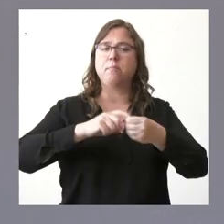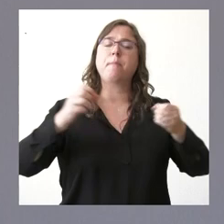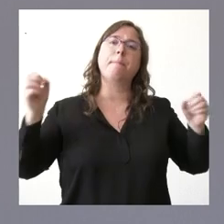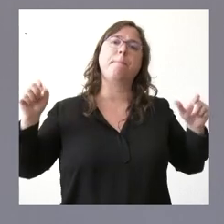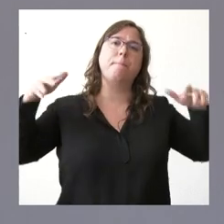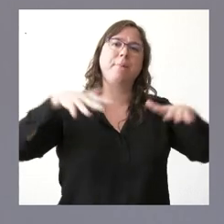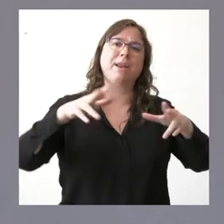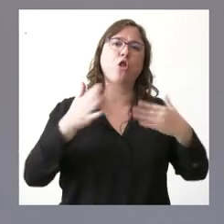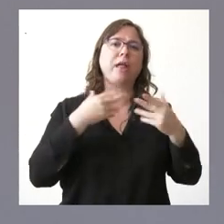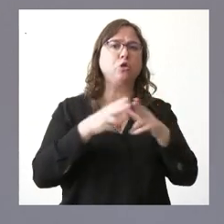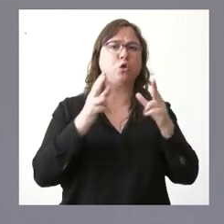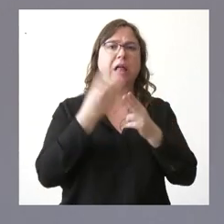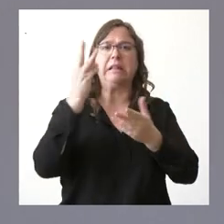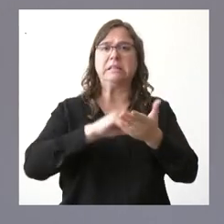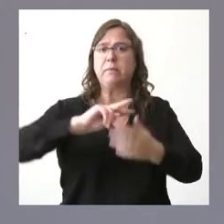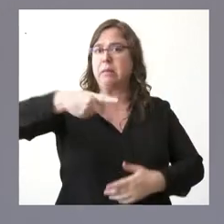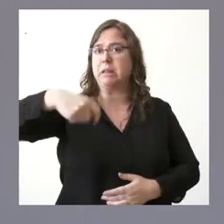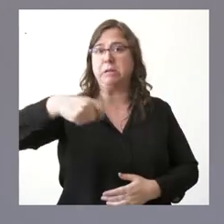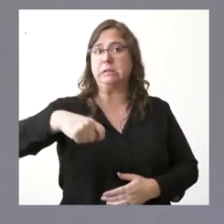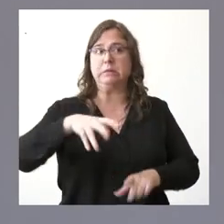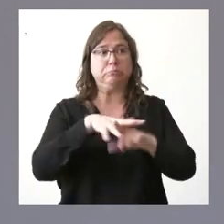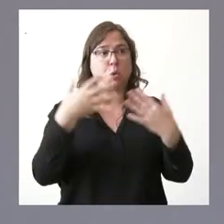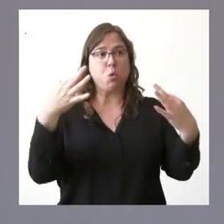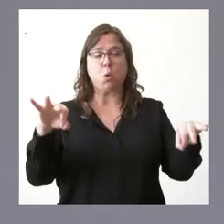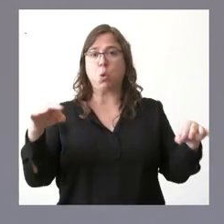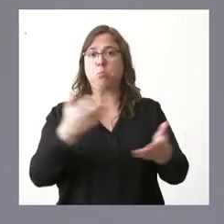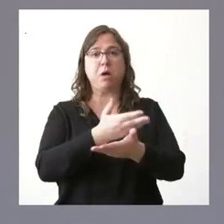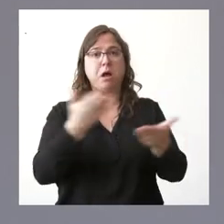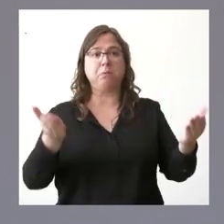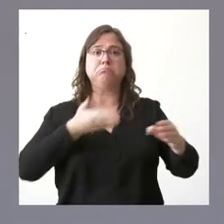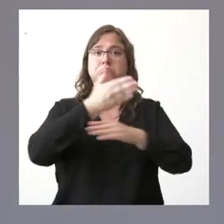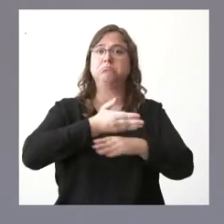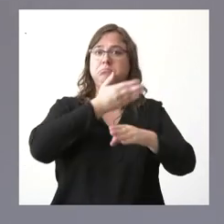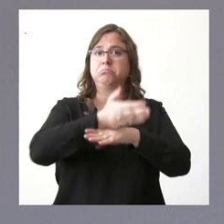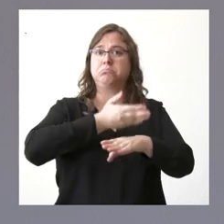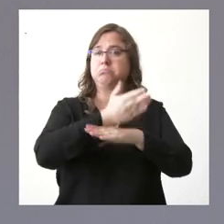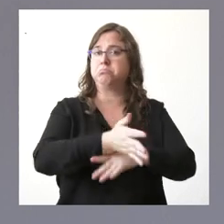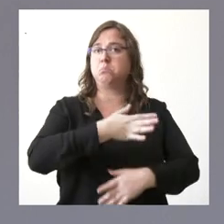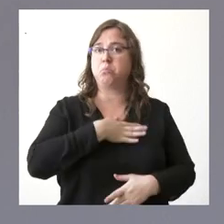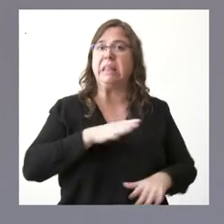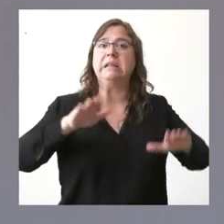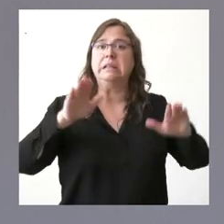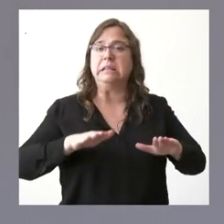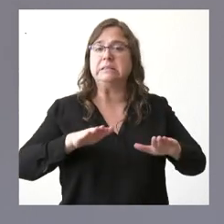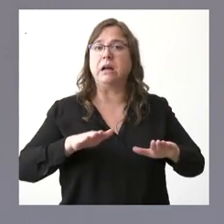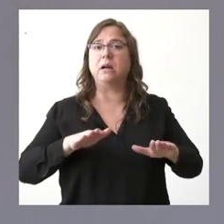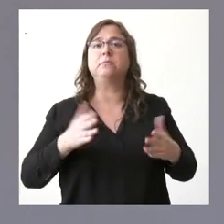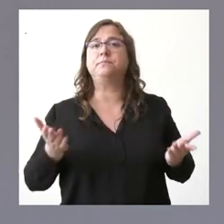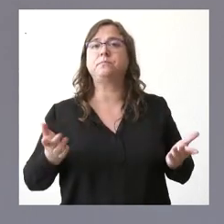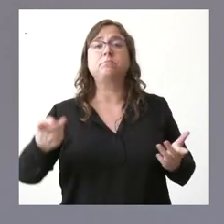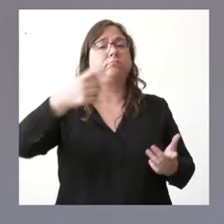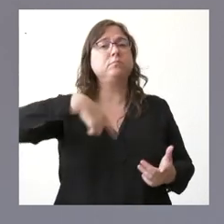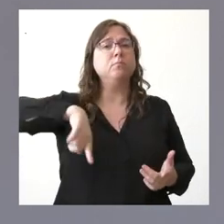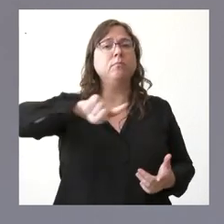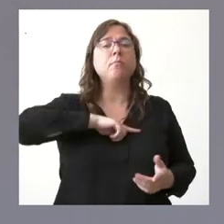diálogo social luego es un ámbito de normalidad que puedan asistir y que puedan estar presentes nosotros en todo